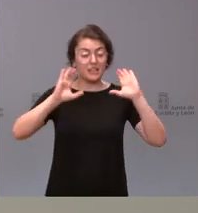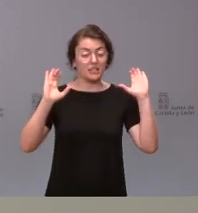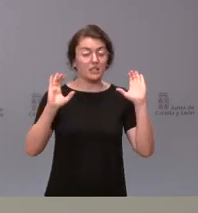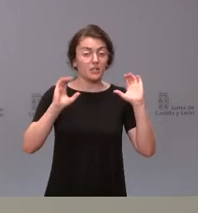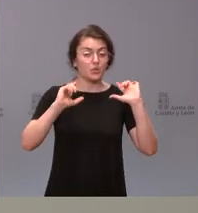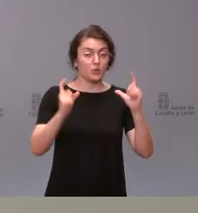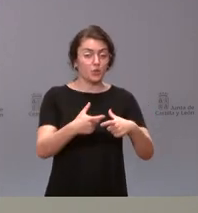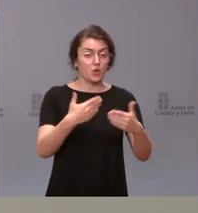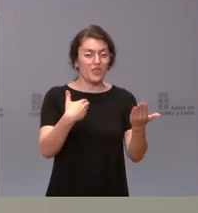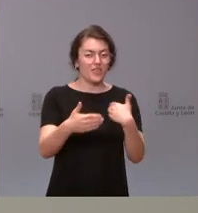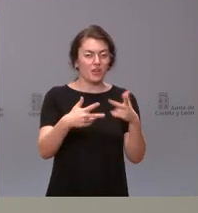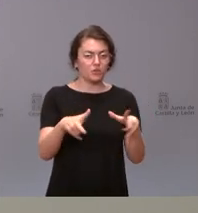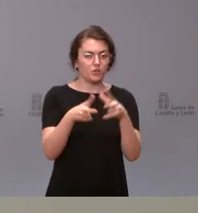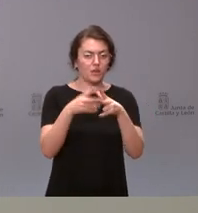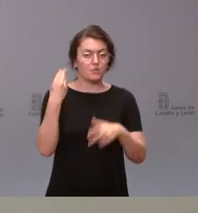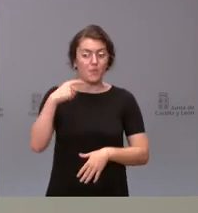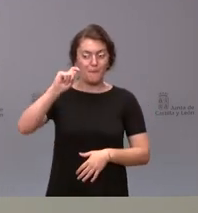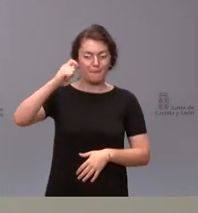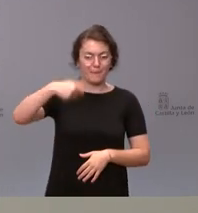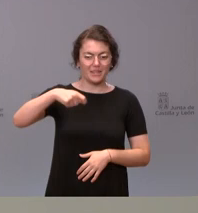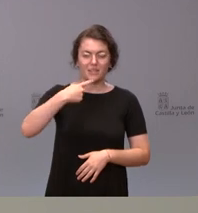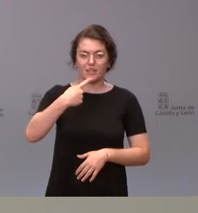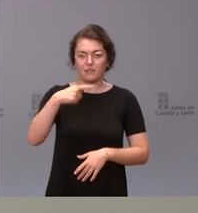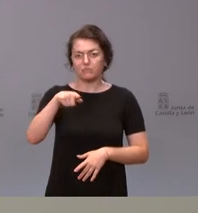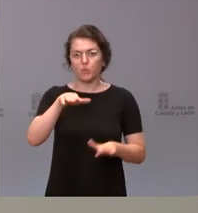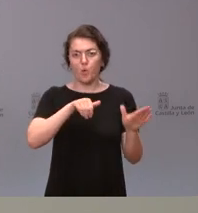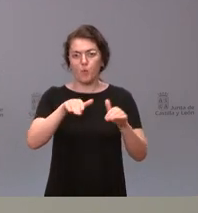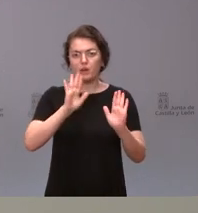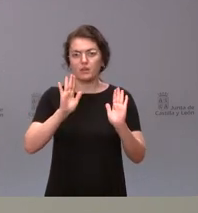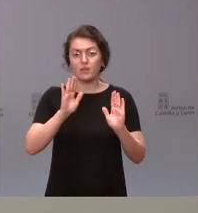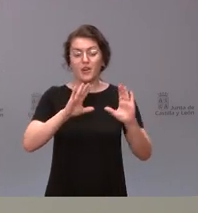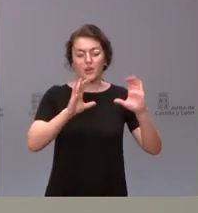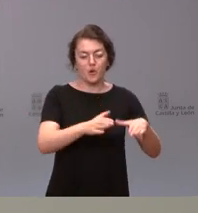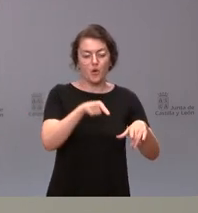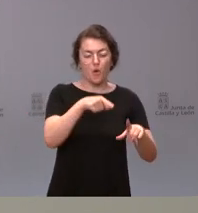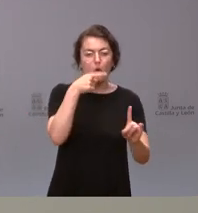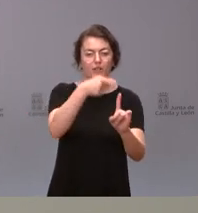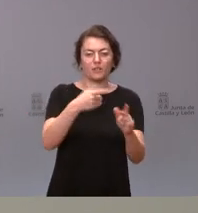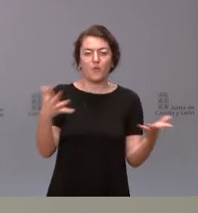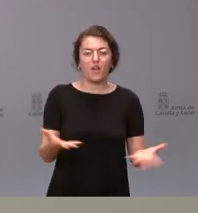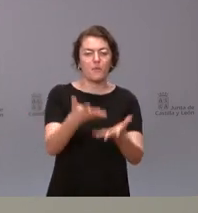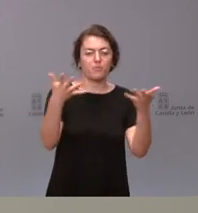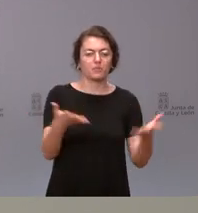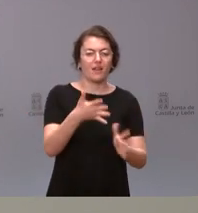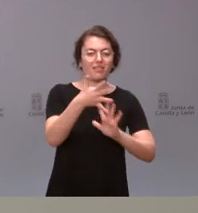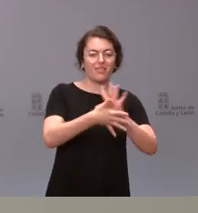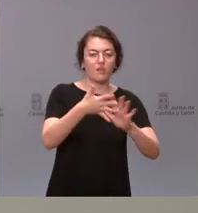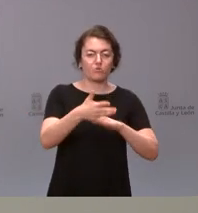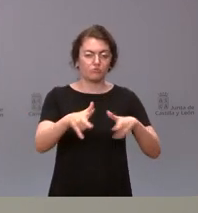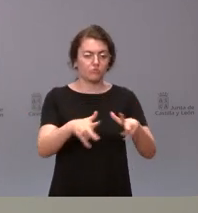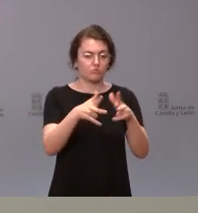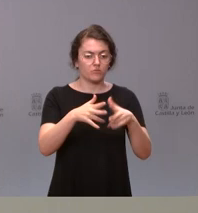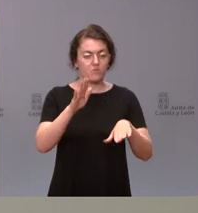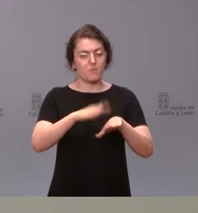ha anunciado el presidente que convocará la reunión es para impulsar el diálogo social y por tanto para intentar llegar a nuevos acuerdos para plantear el